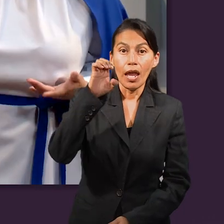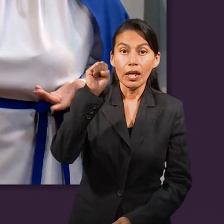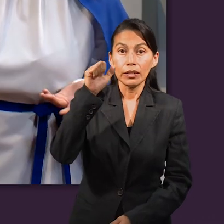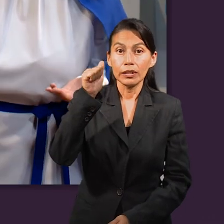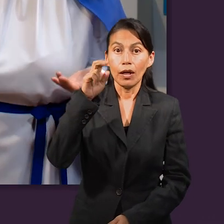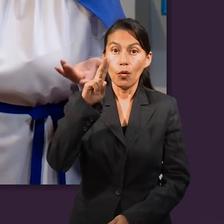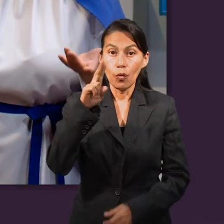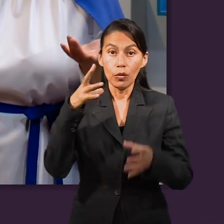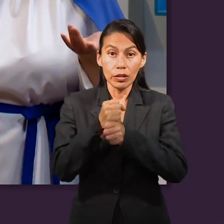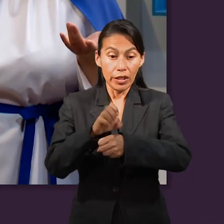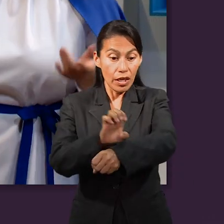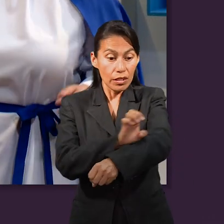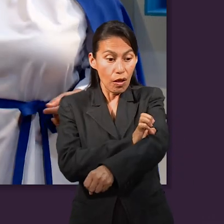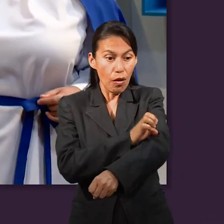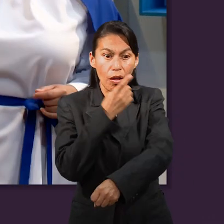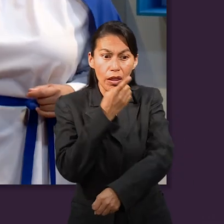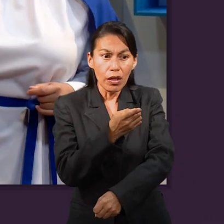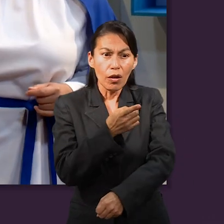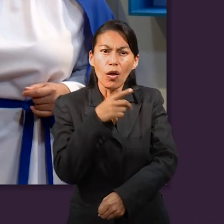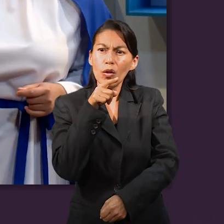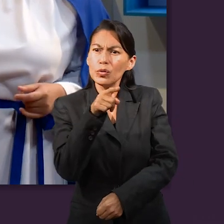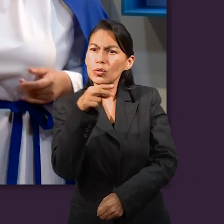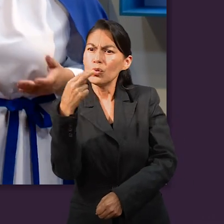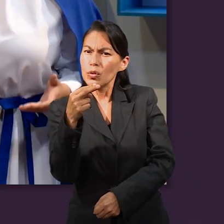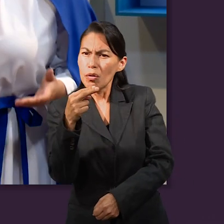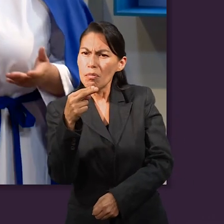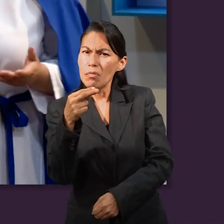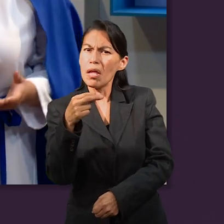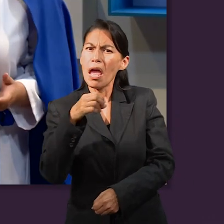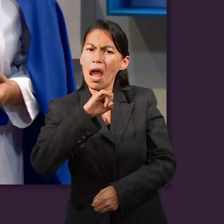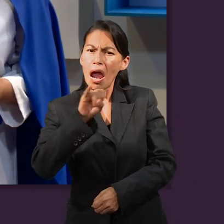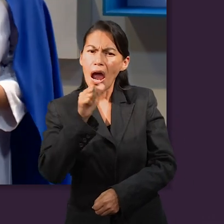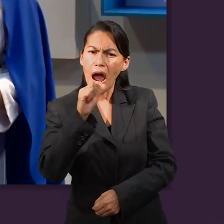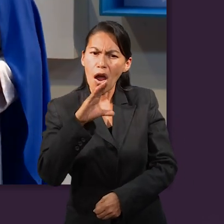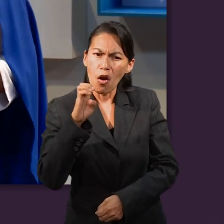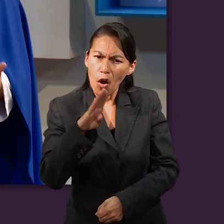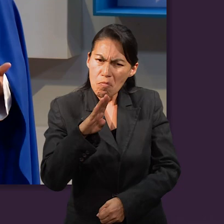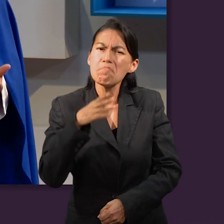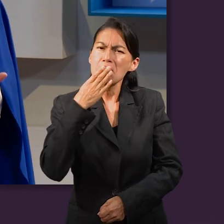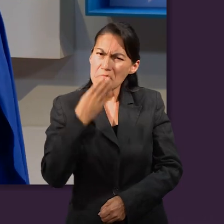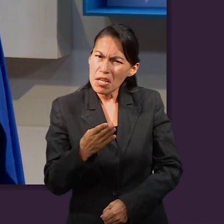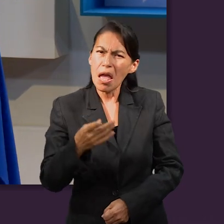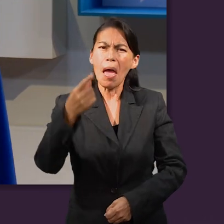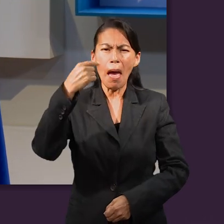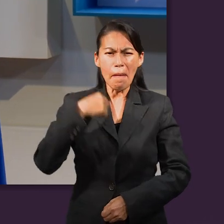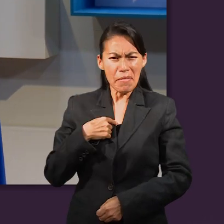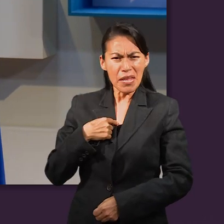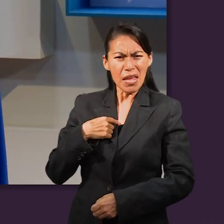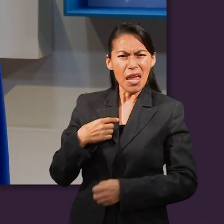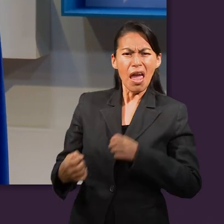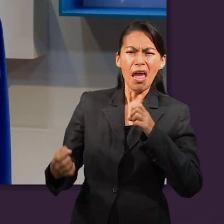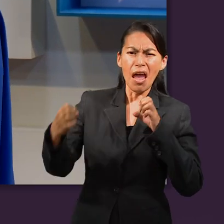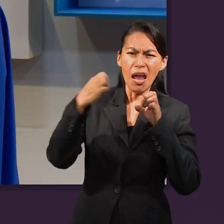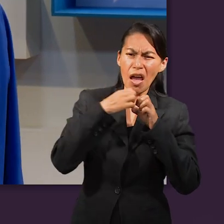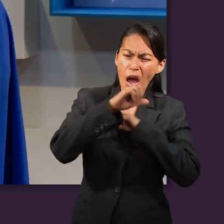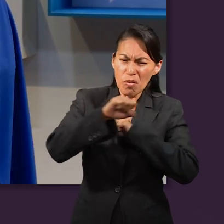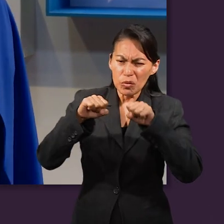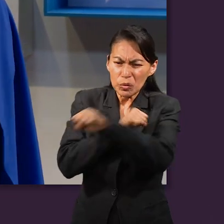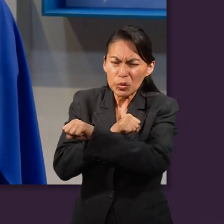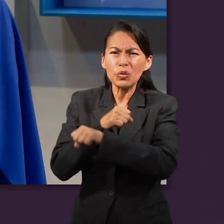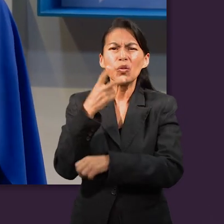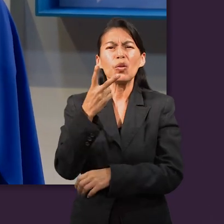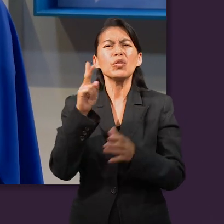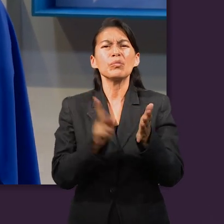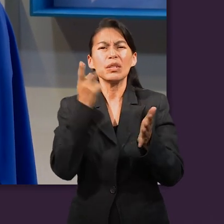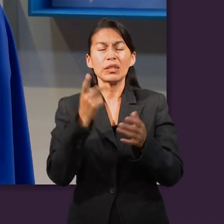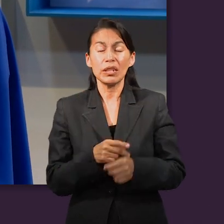Y Esaú respondió, bien llamaron su nombre Jacob, pues ya me ha suplantado dos veces, se